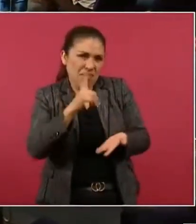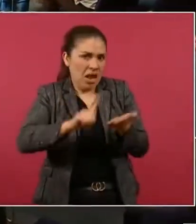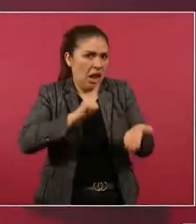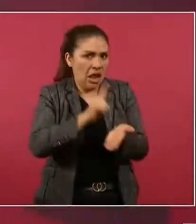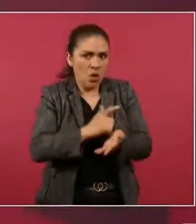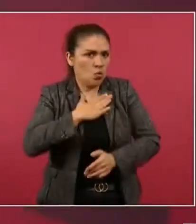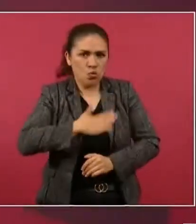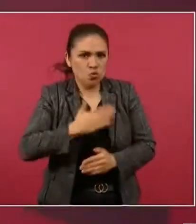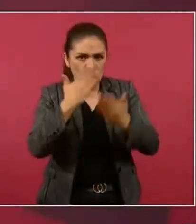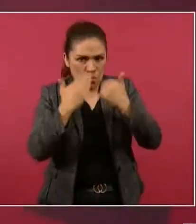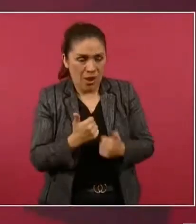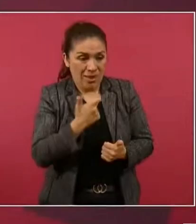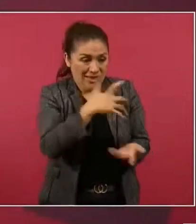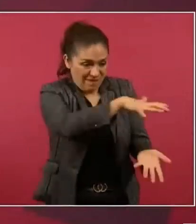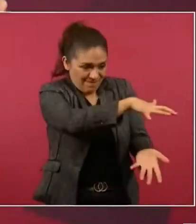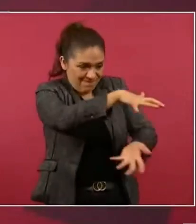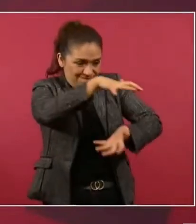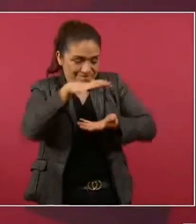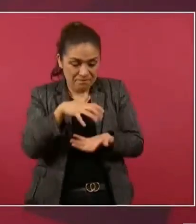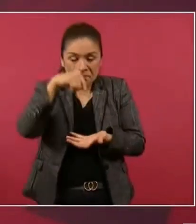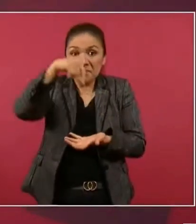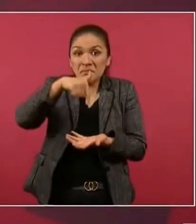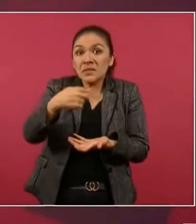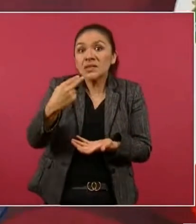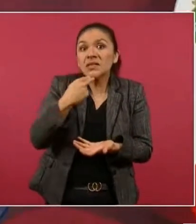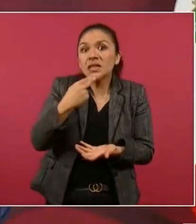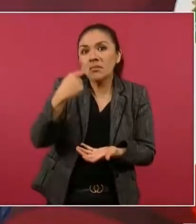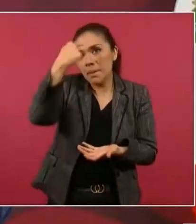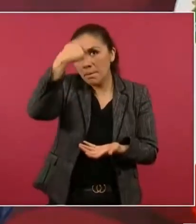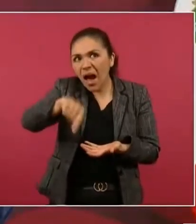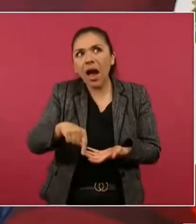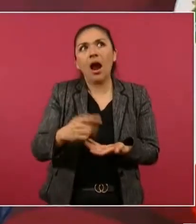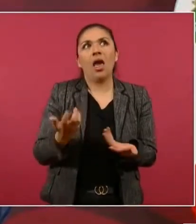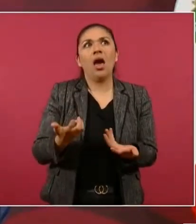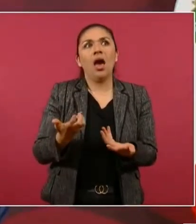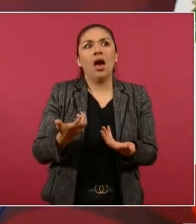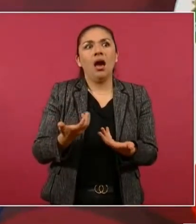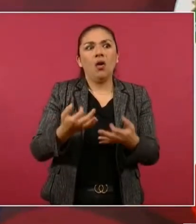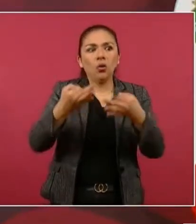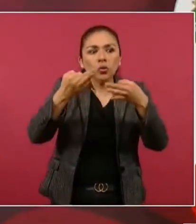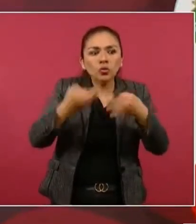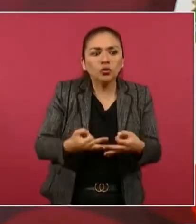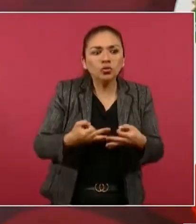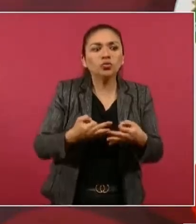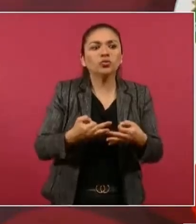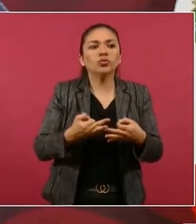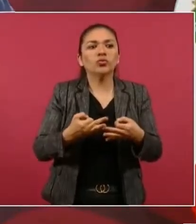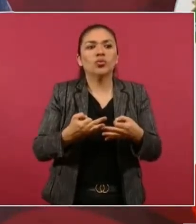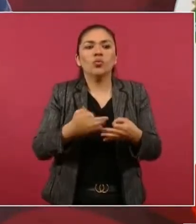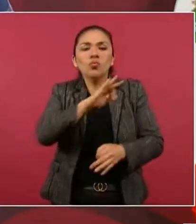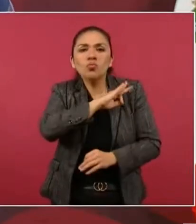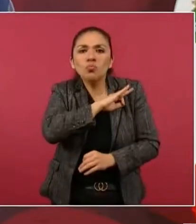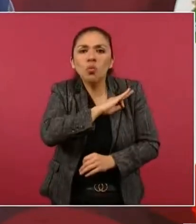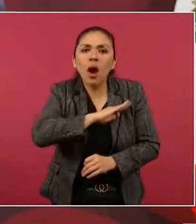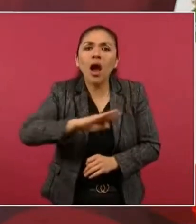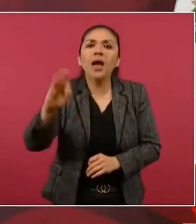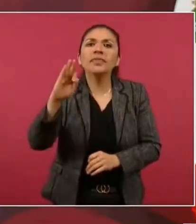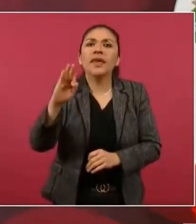un destino que permita